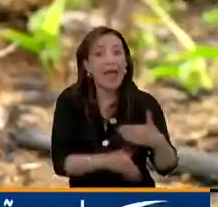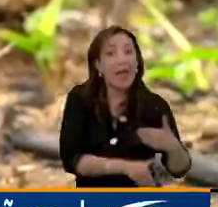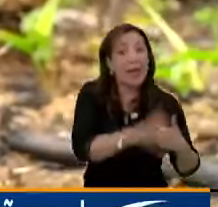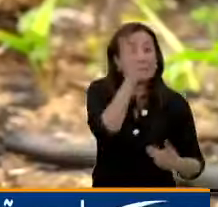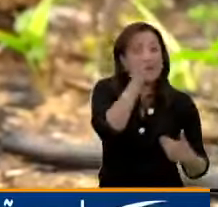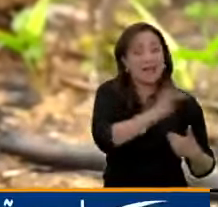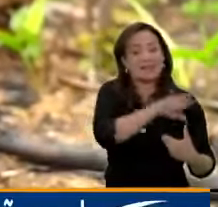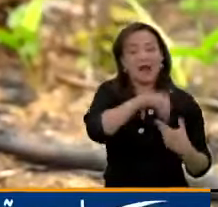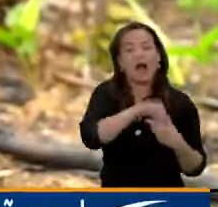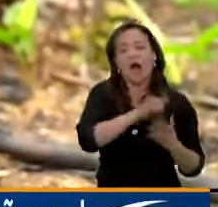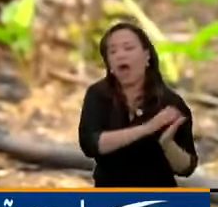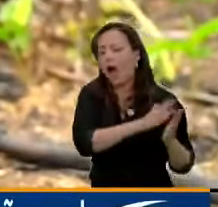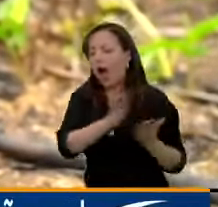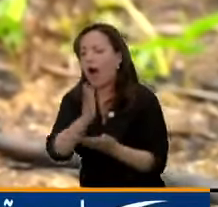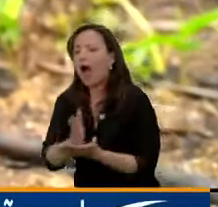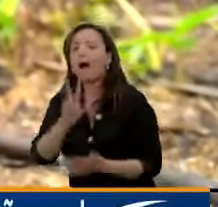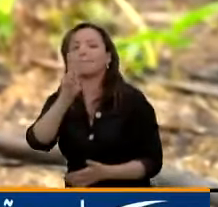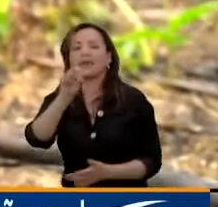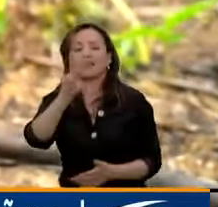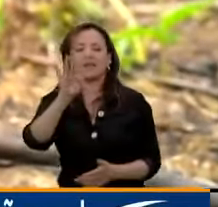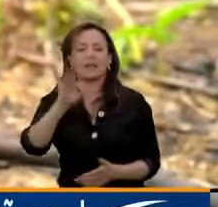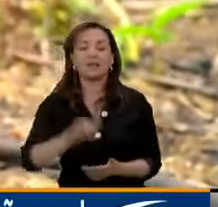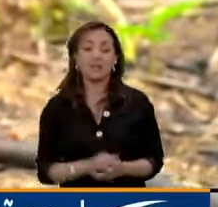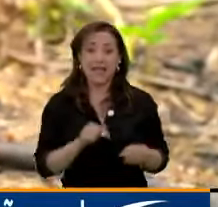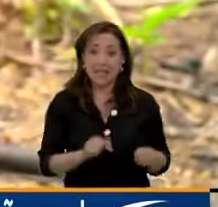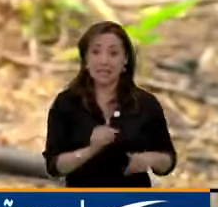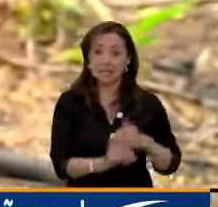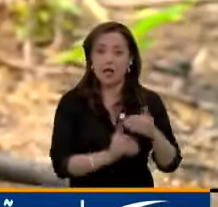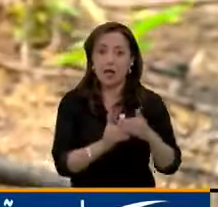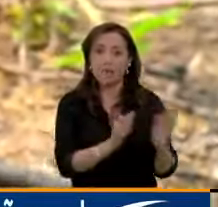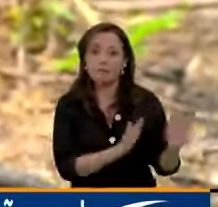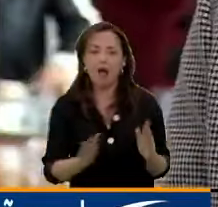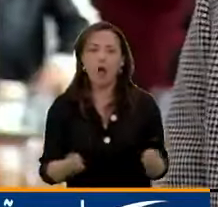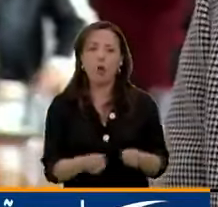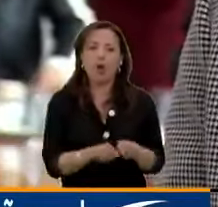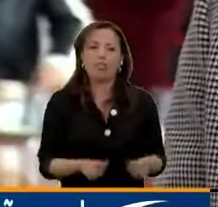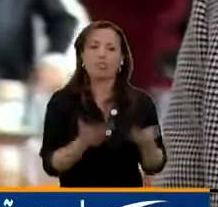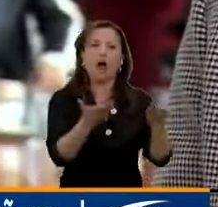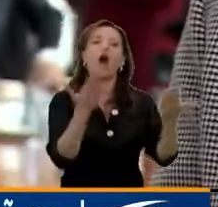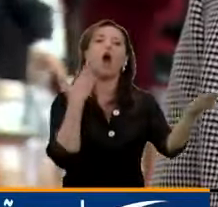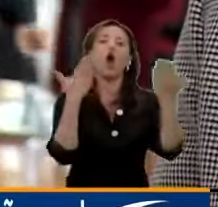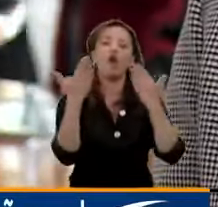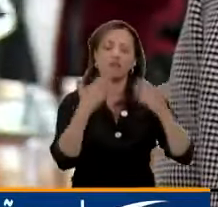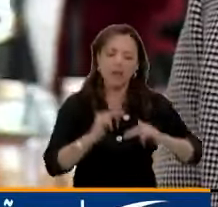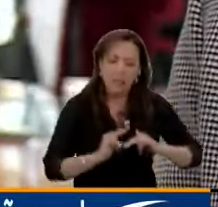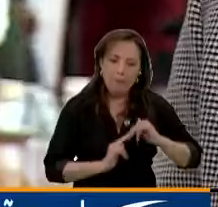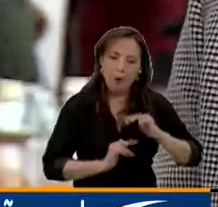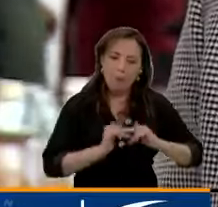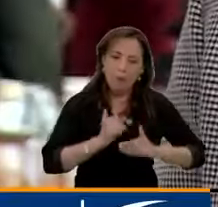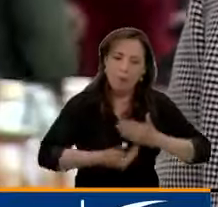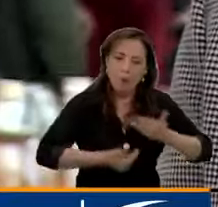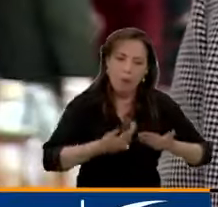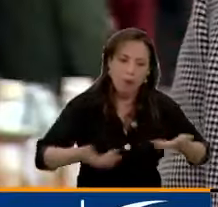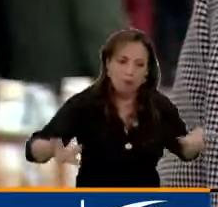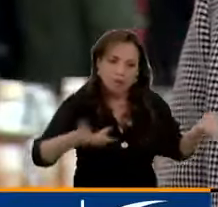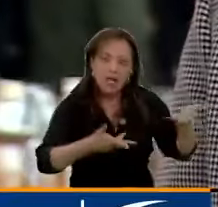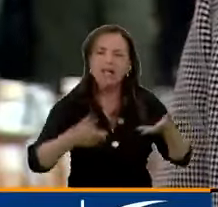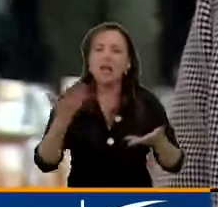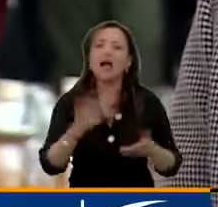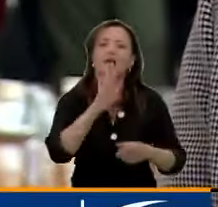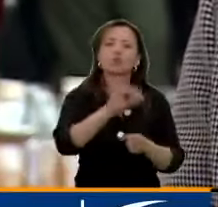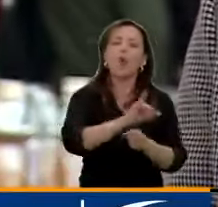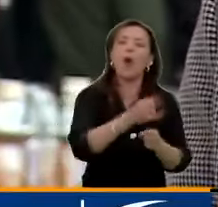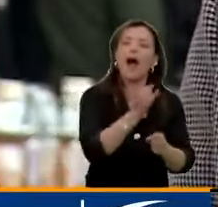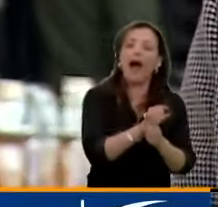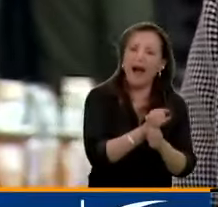2023. Es un proceso que ha logrado construir confianza con muchas juntas de acción comunal del